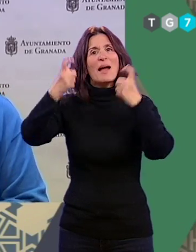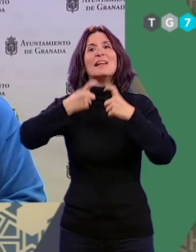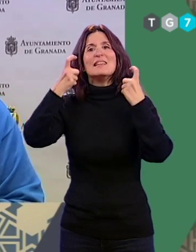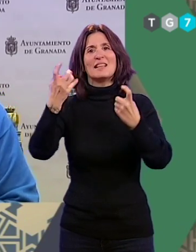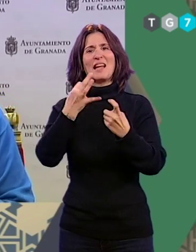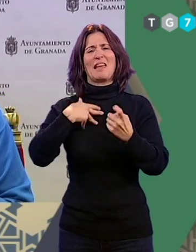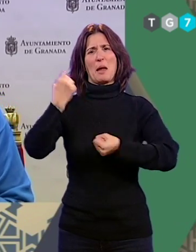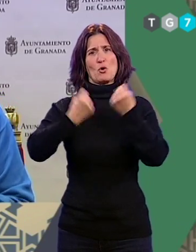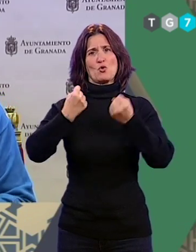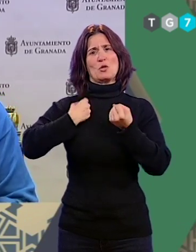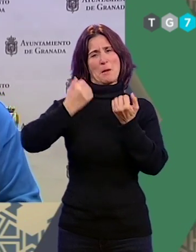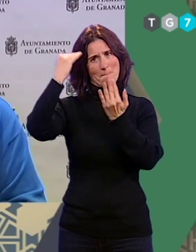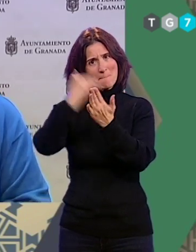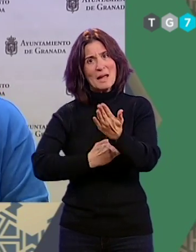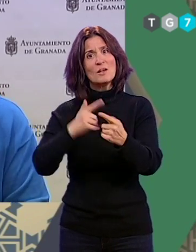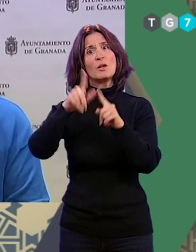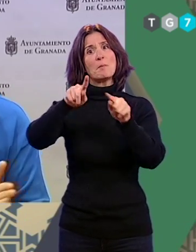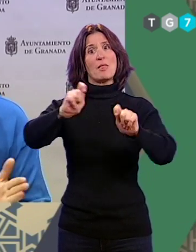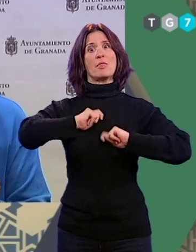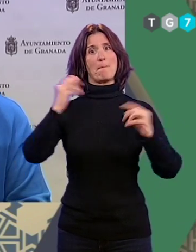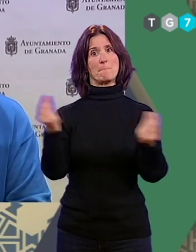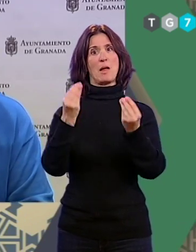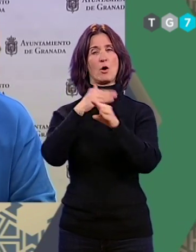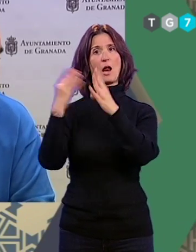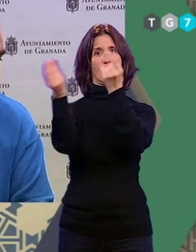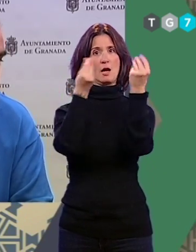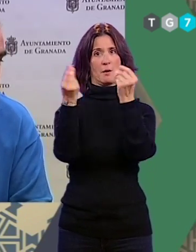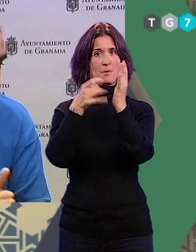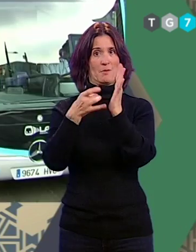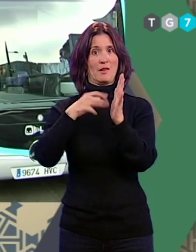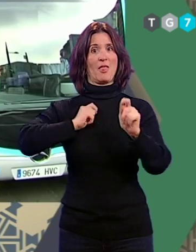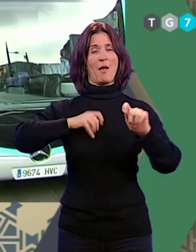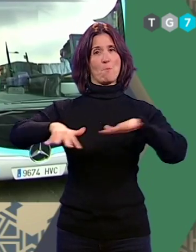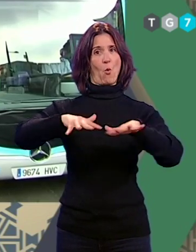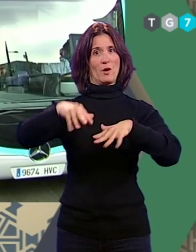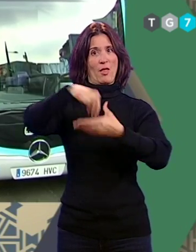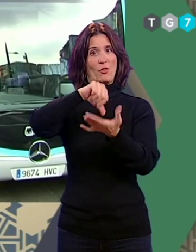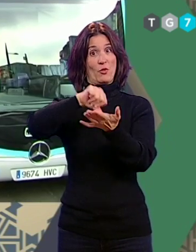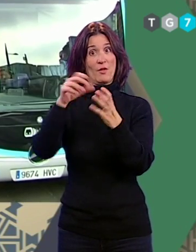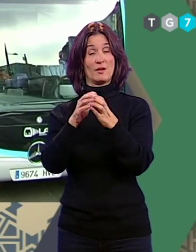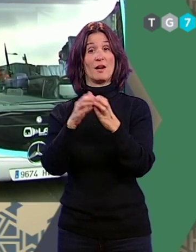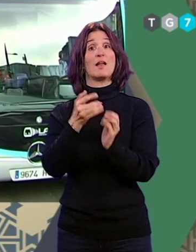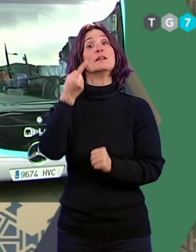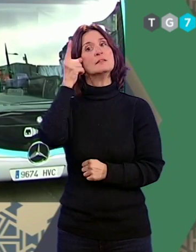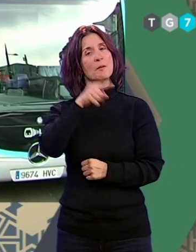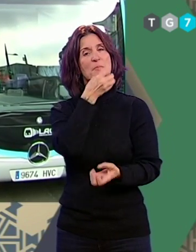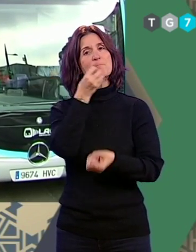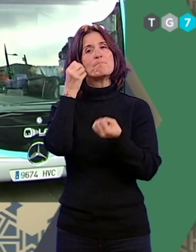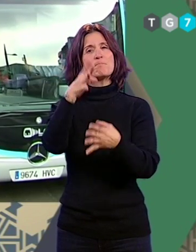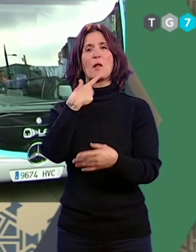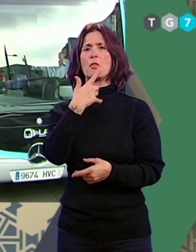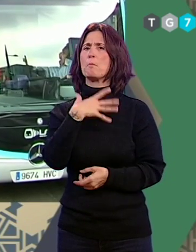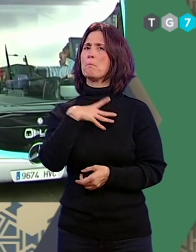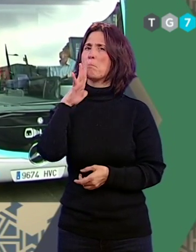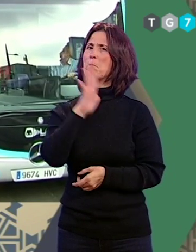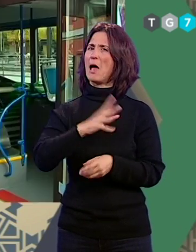dependencia del vehículo privado, sino mejorar ambientalmente la movilidad en la ciudad de Granada. También ha hecho referencia a un posible delito